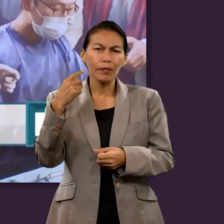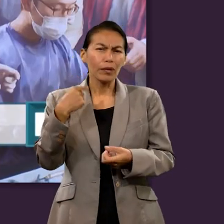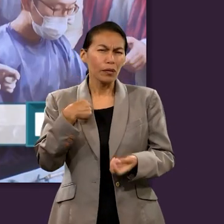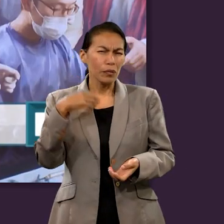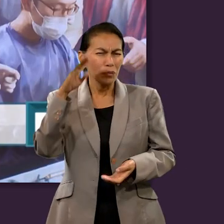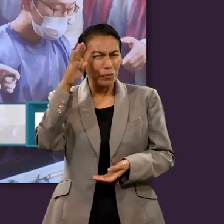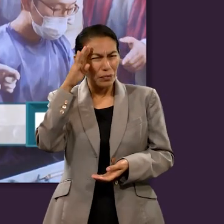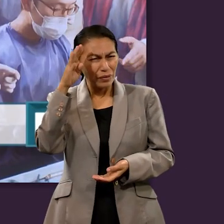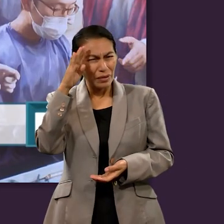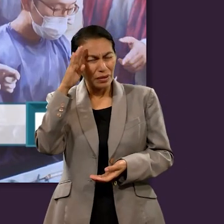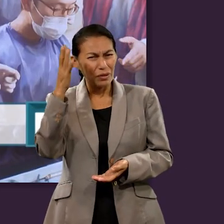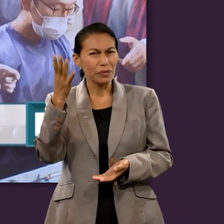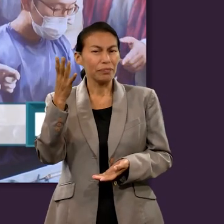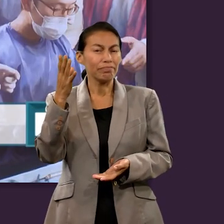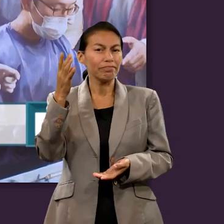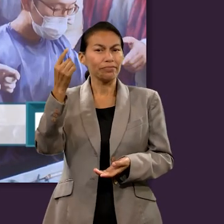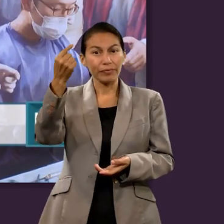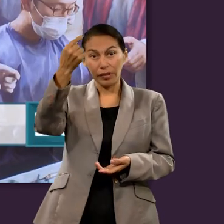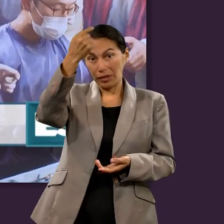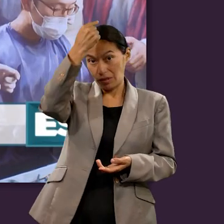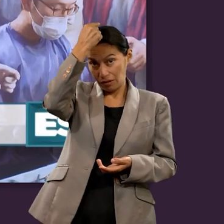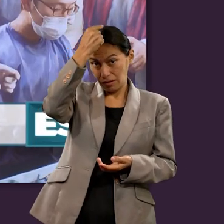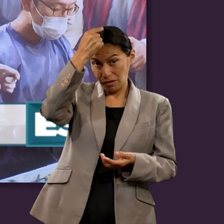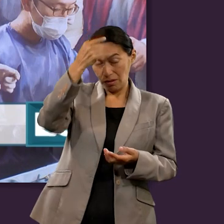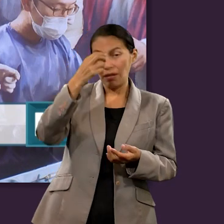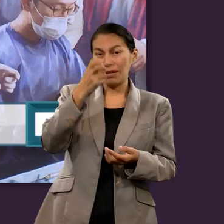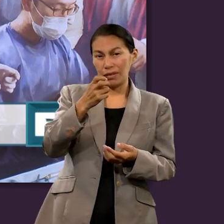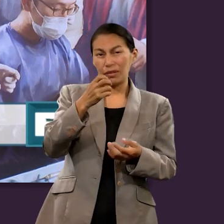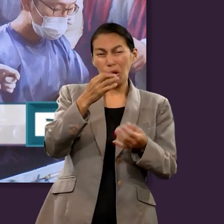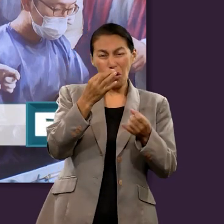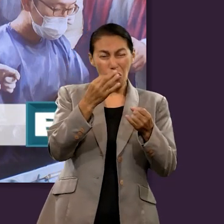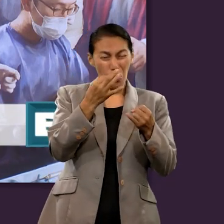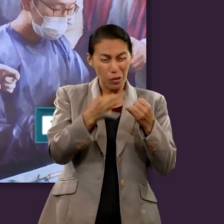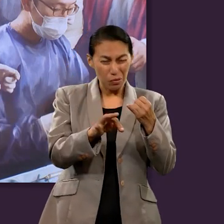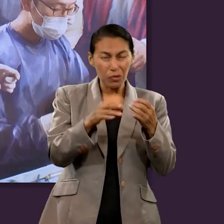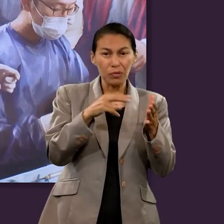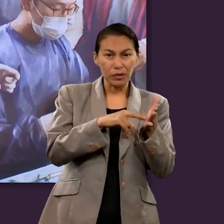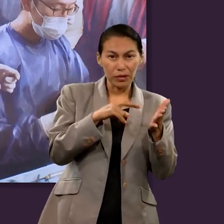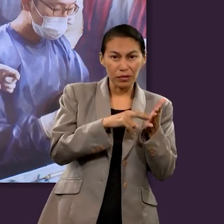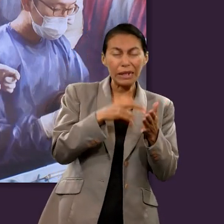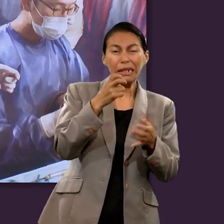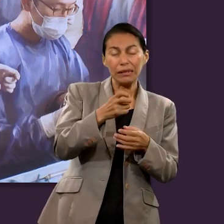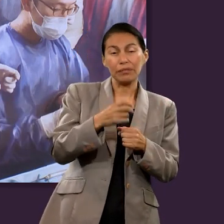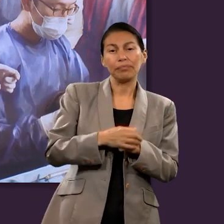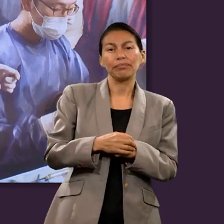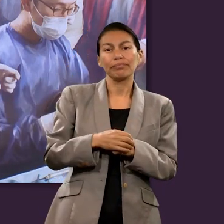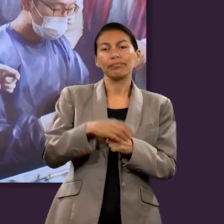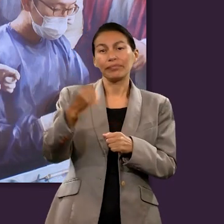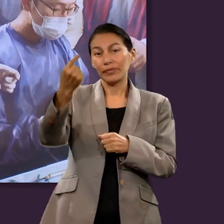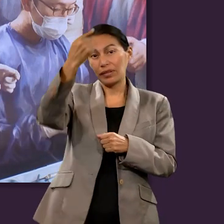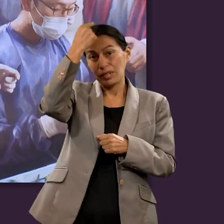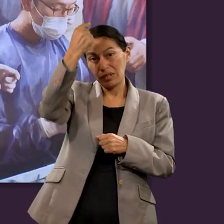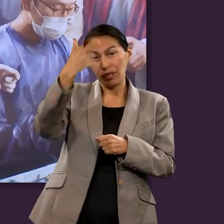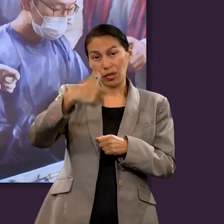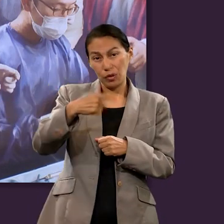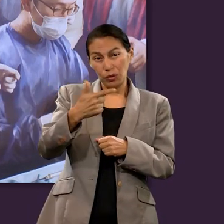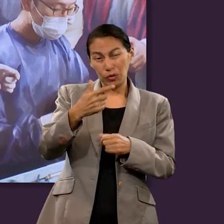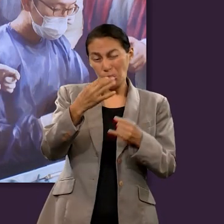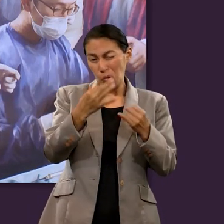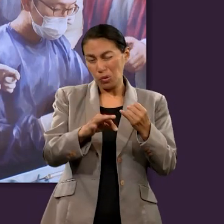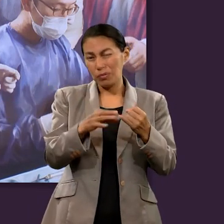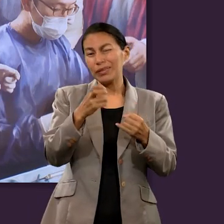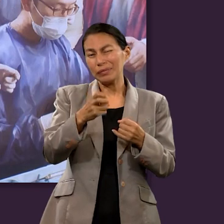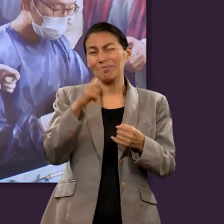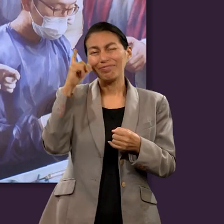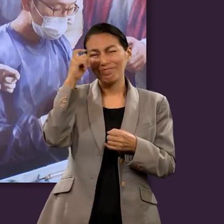Ricardo Sosa, y me parece que los últimos versículos del libro de Daniel, Daniel 12, los últimos versículos